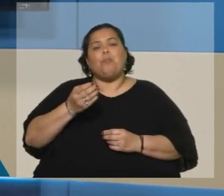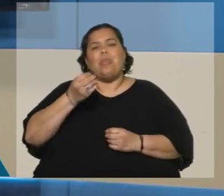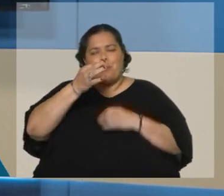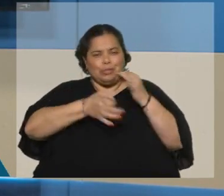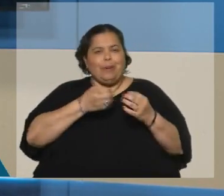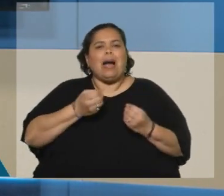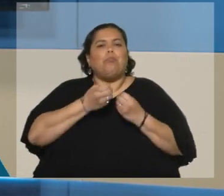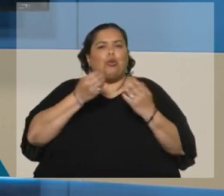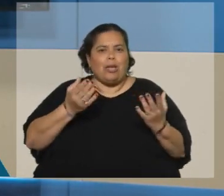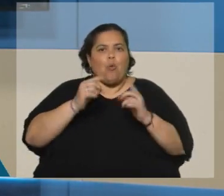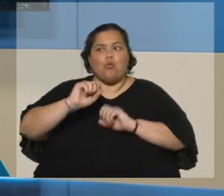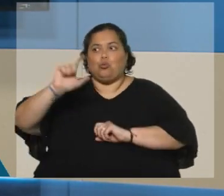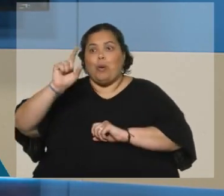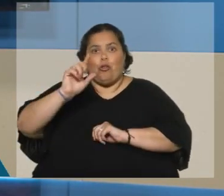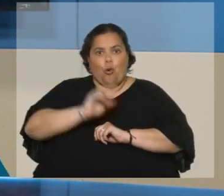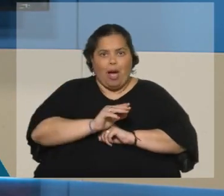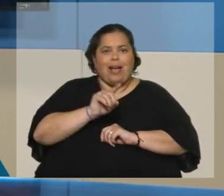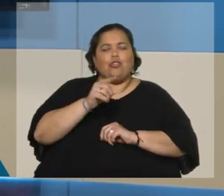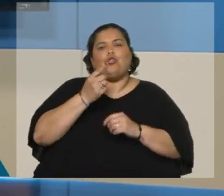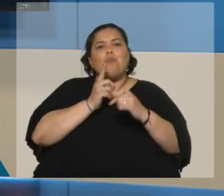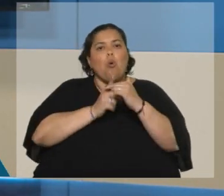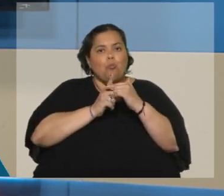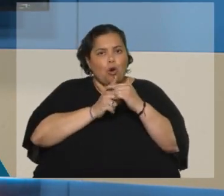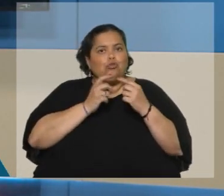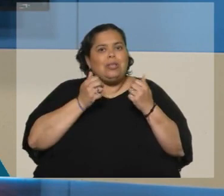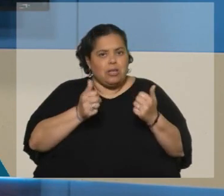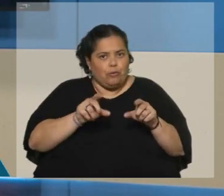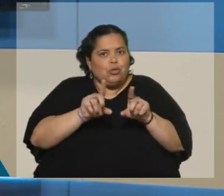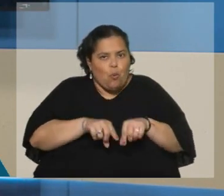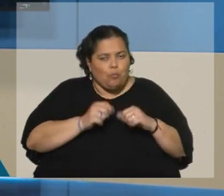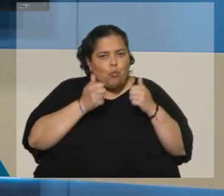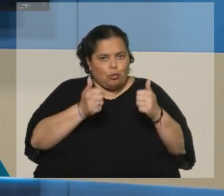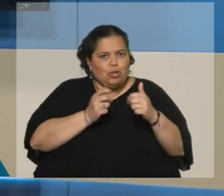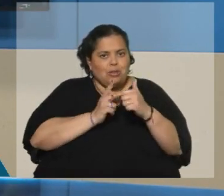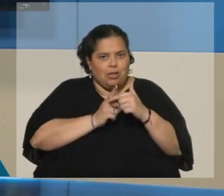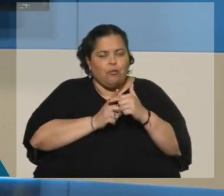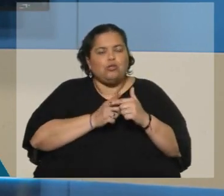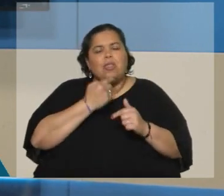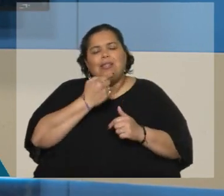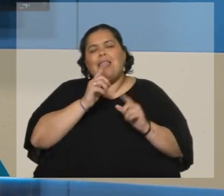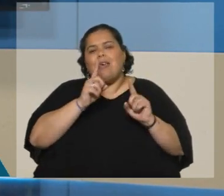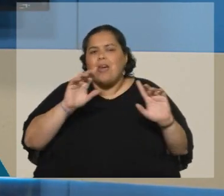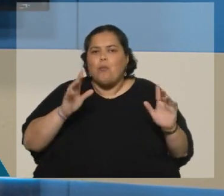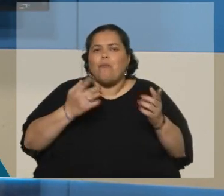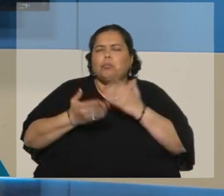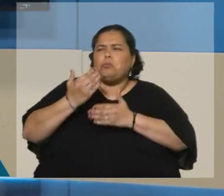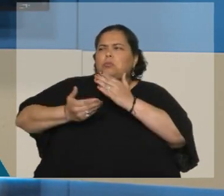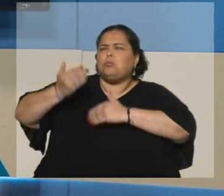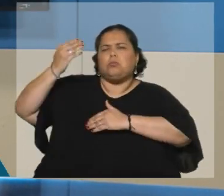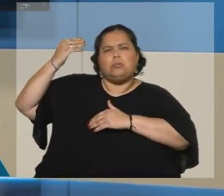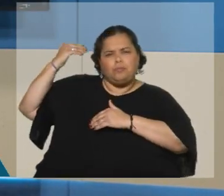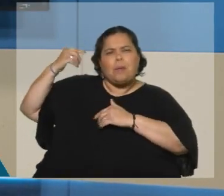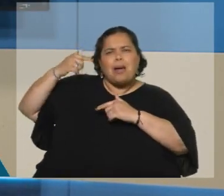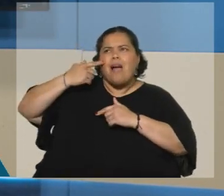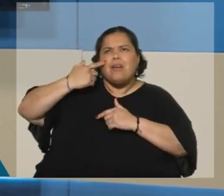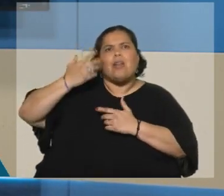baja. Hablaremos más adelante de eso. Son niveles muy positivos, de todos modos, y estamos hablando de que hay que remontarse muy atrás en el tiempo para